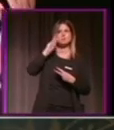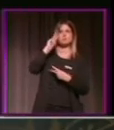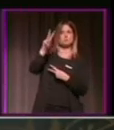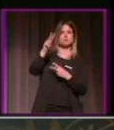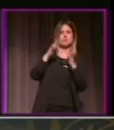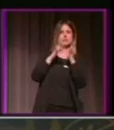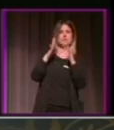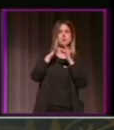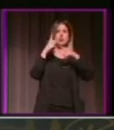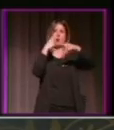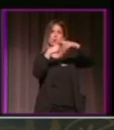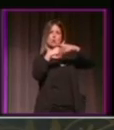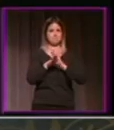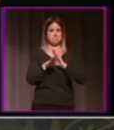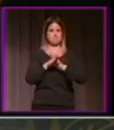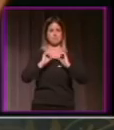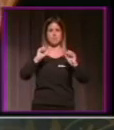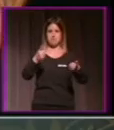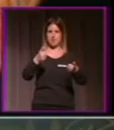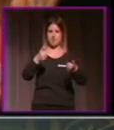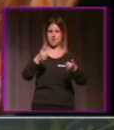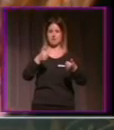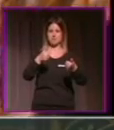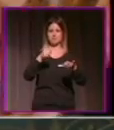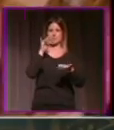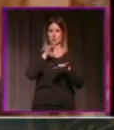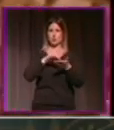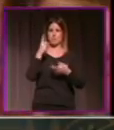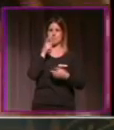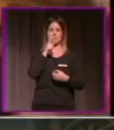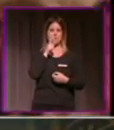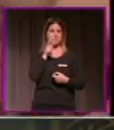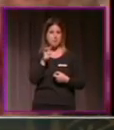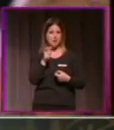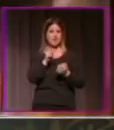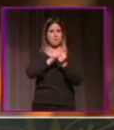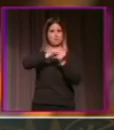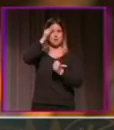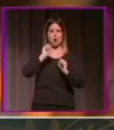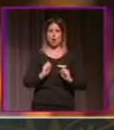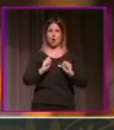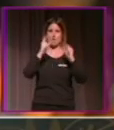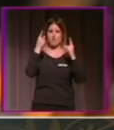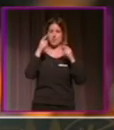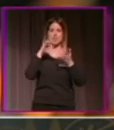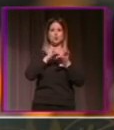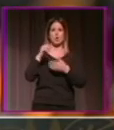los días crucis, aunque la Semana Santa como tal, por el tema de la aglomeración, hubiera quedado prácticamente reducida a nada. Esa idea sobrevolaba.